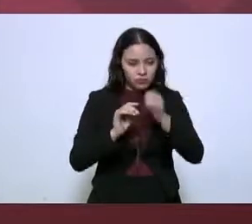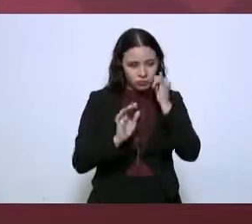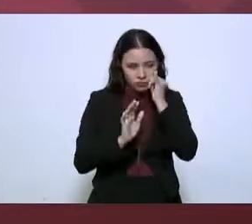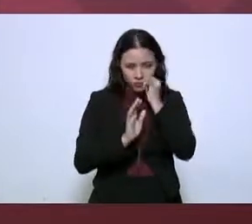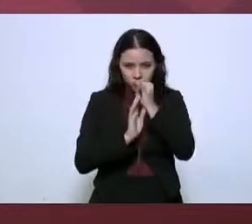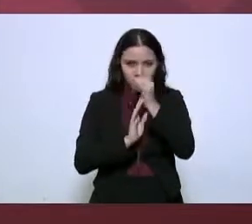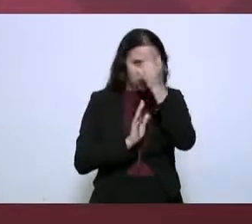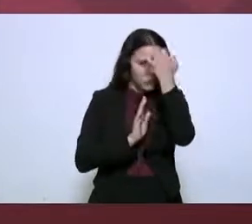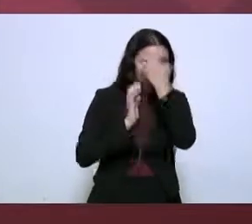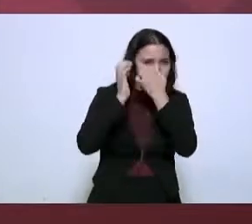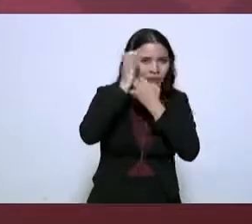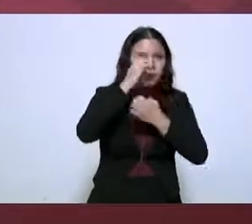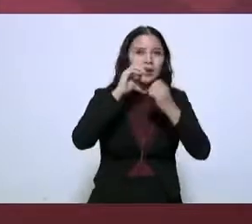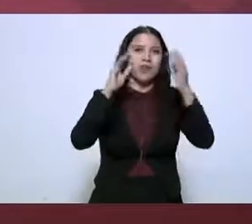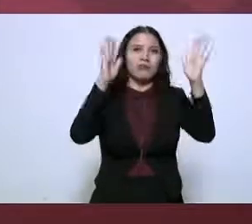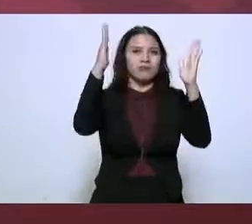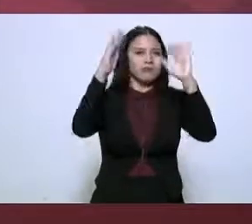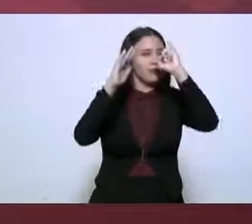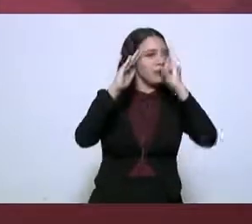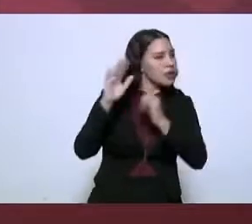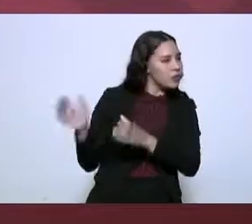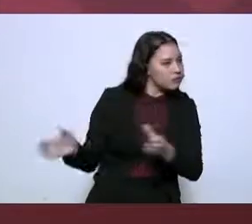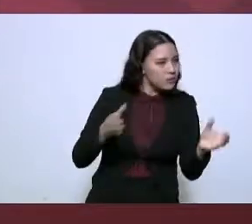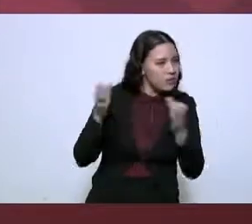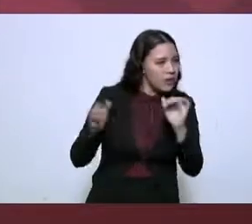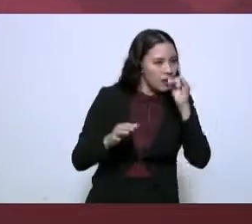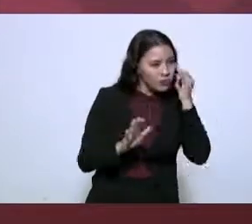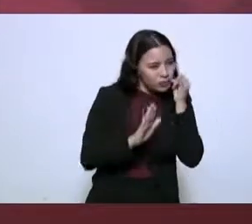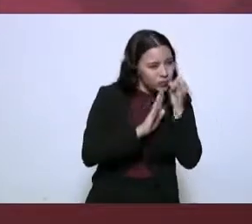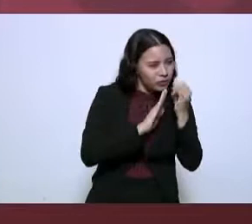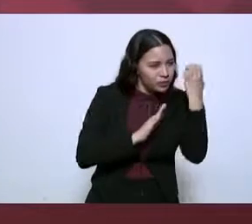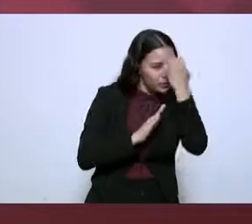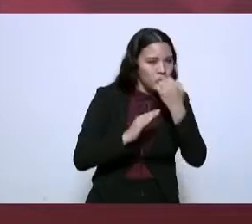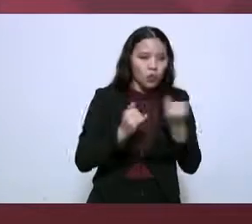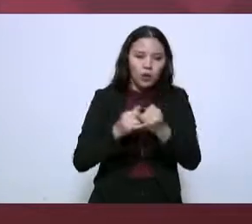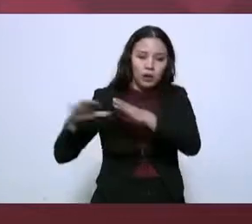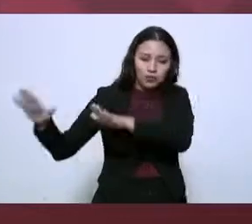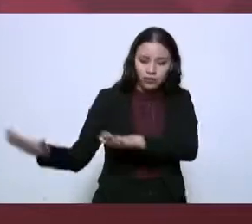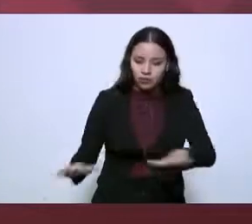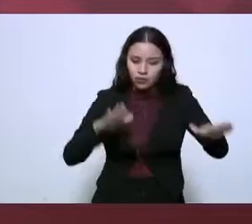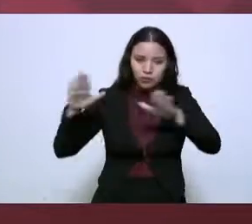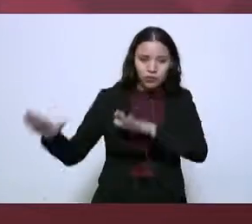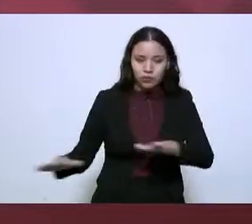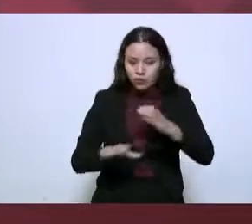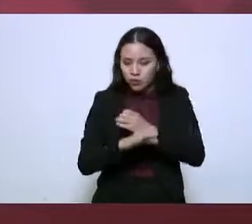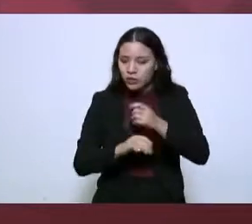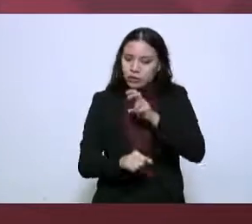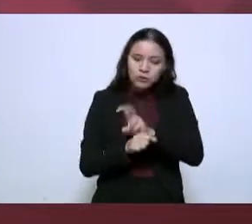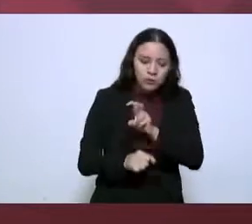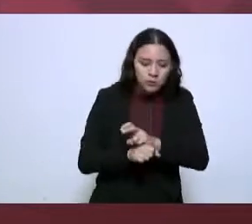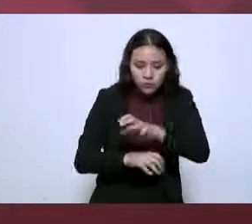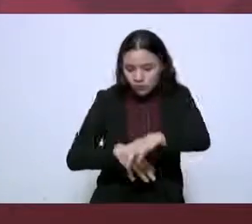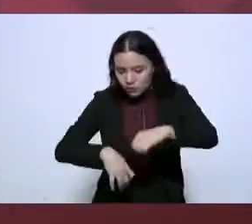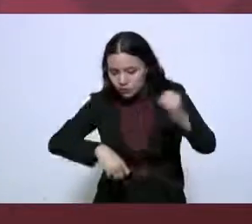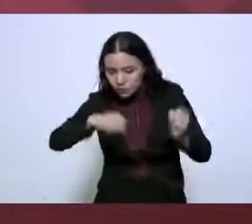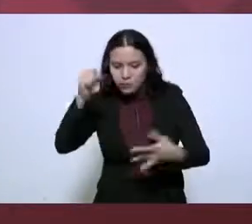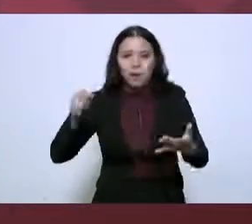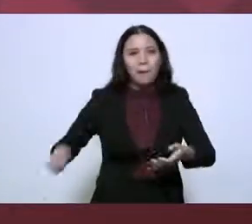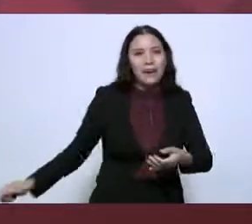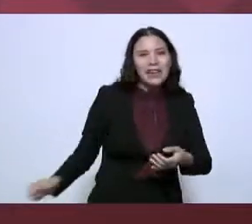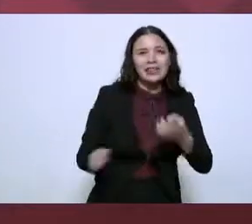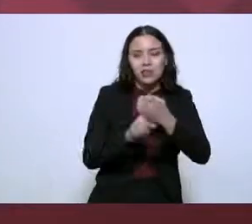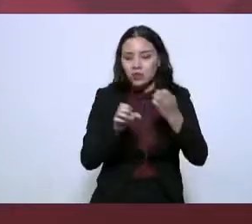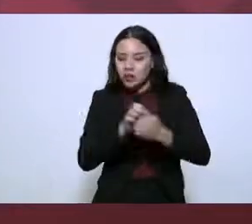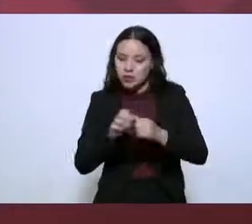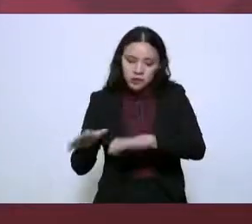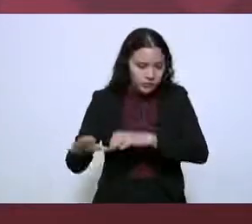rayos X, equipos móviles de mismos rayos X, bandas de inspección de mercancía y equipaje, arcos detectores de metales,